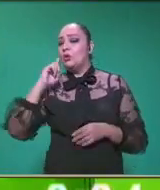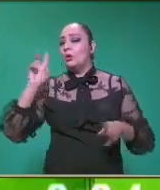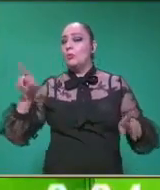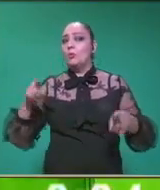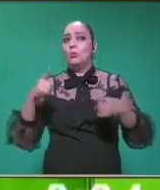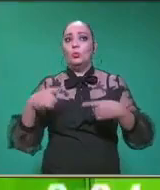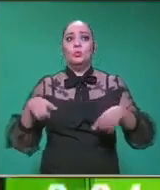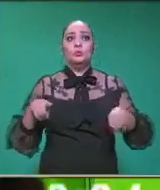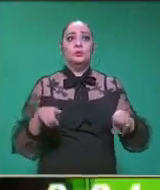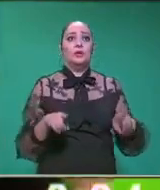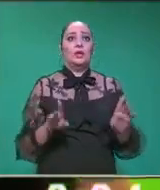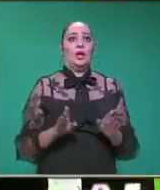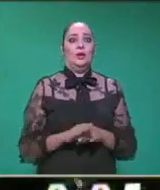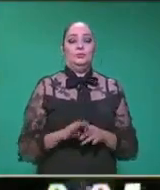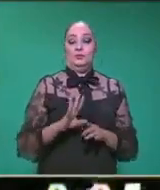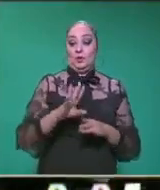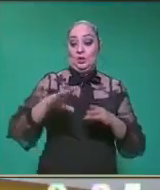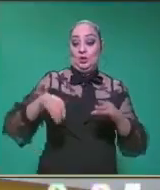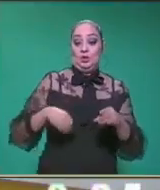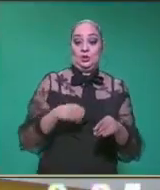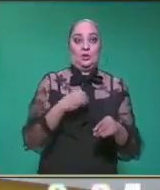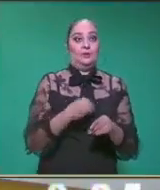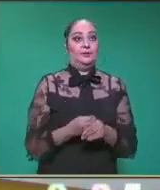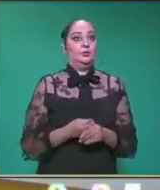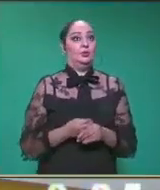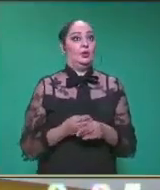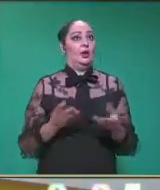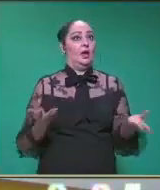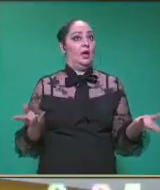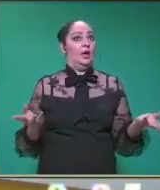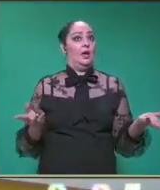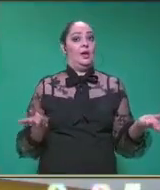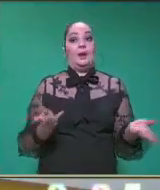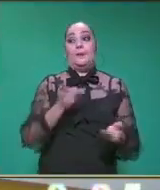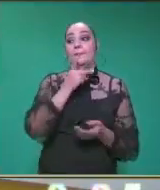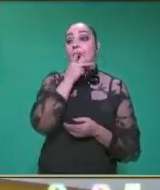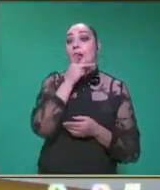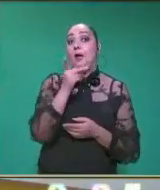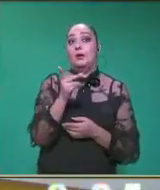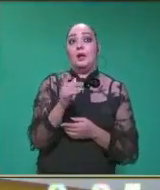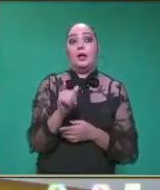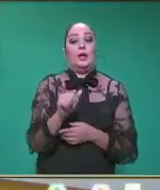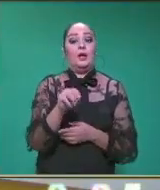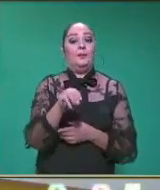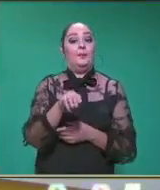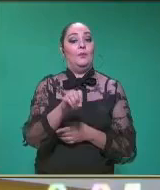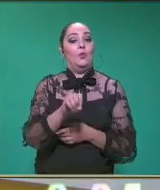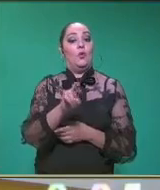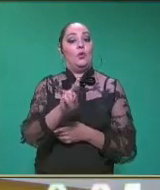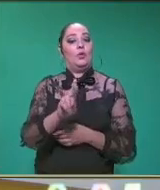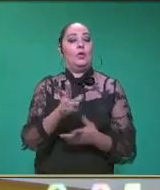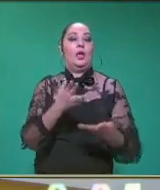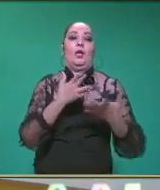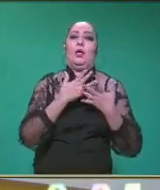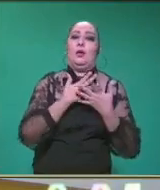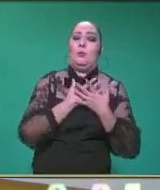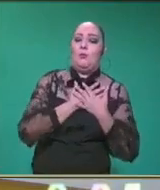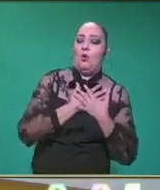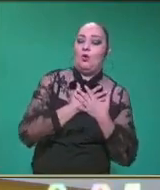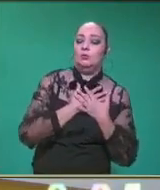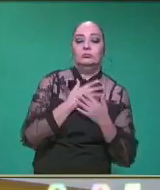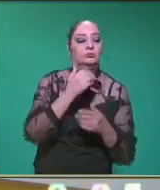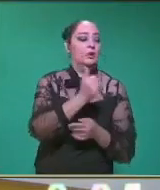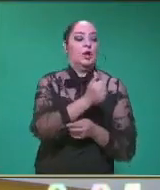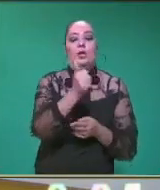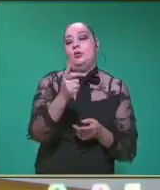Lo voy a lanzar otra vez y nos toca palabra amor. Cada uno en su casa puede ser